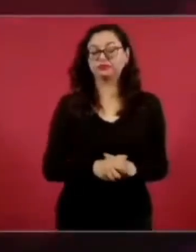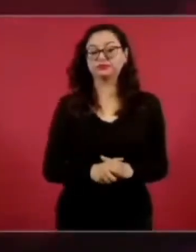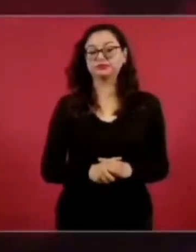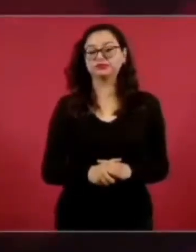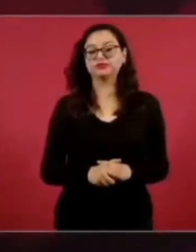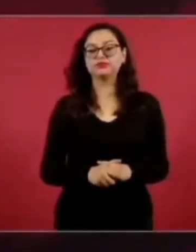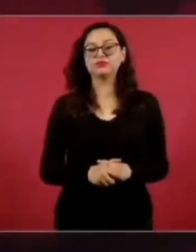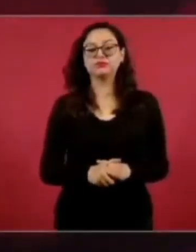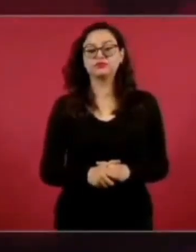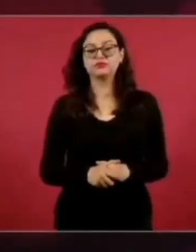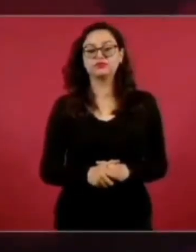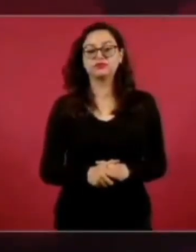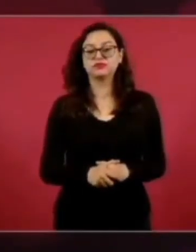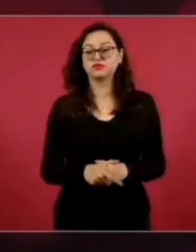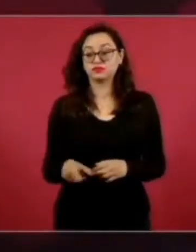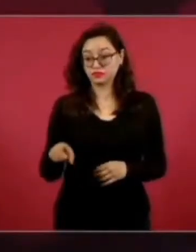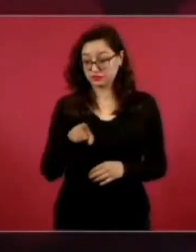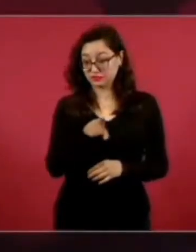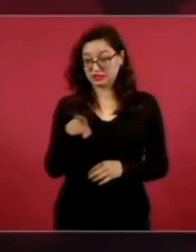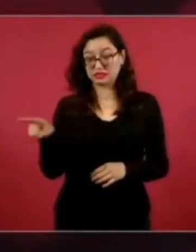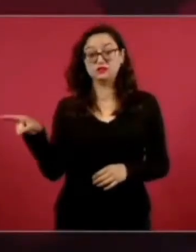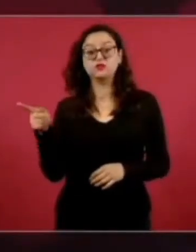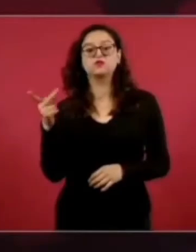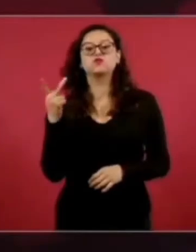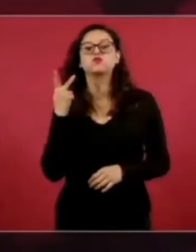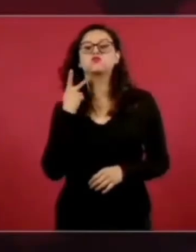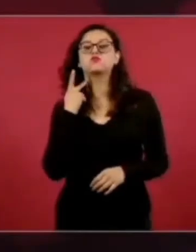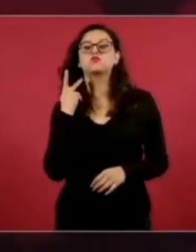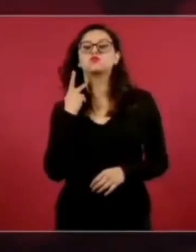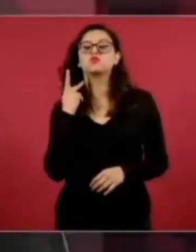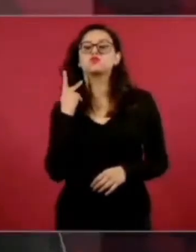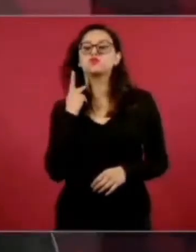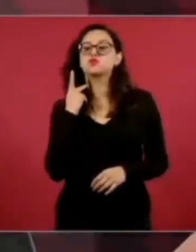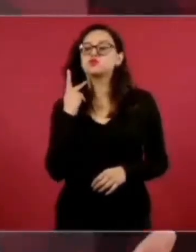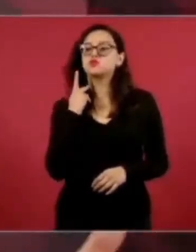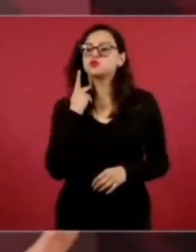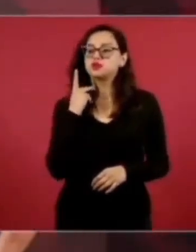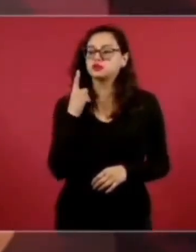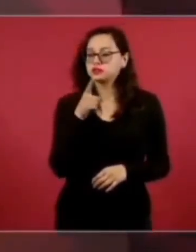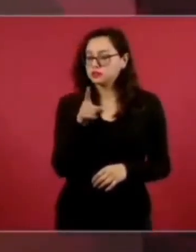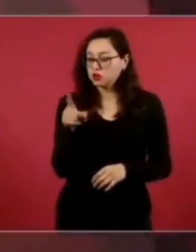fórmula, vamos a abrir nuestras universidades